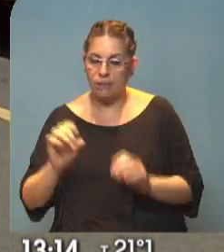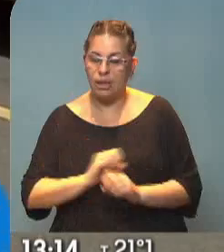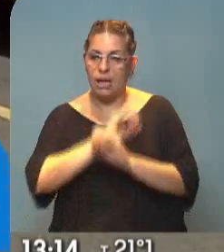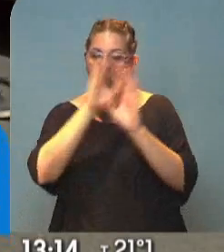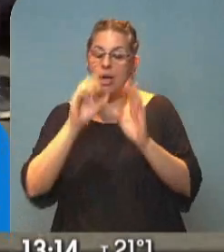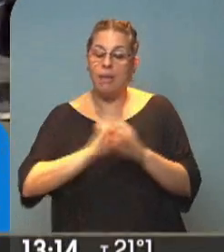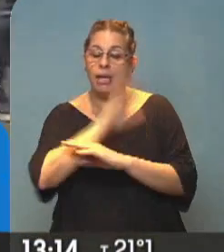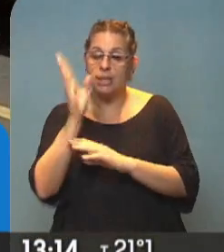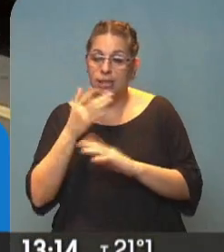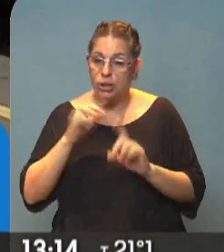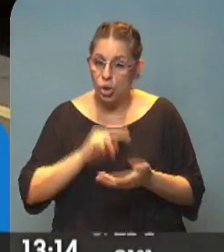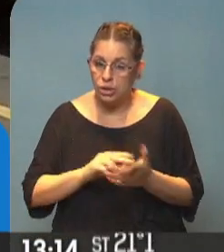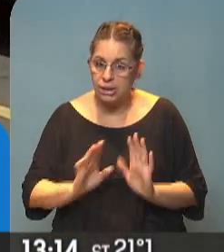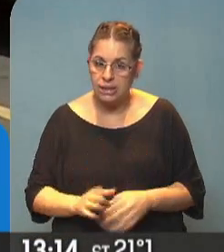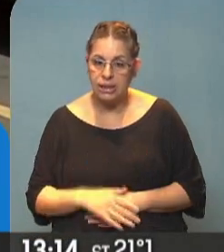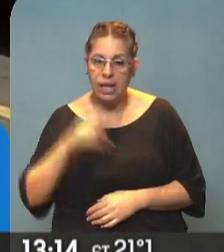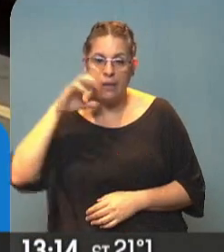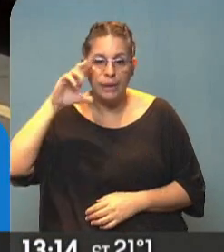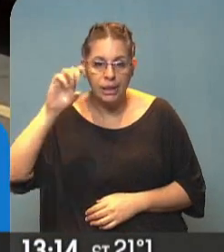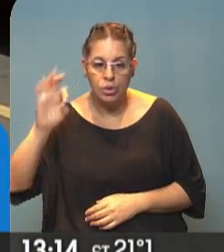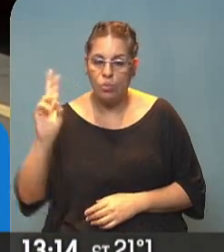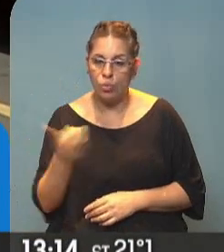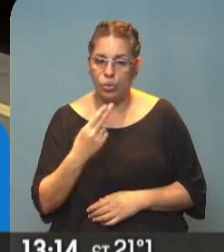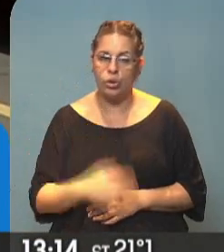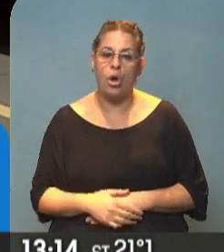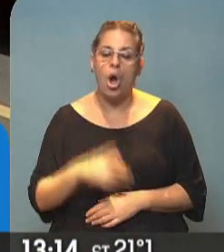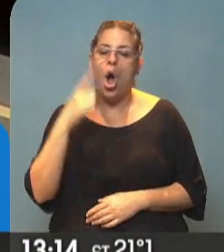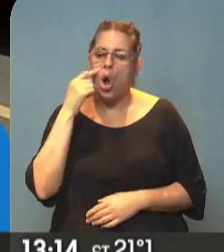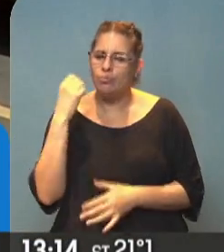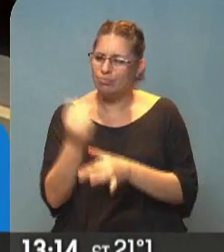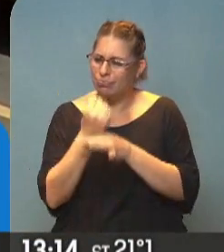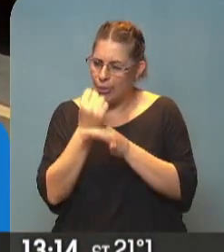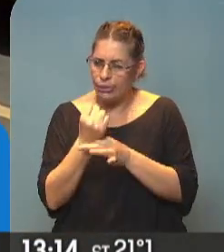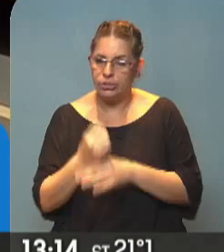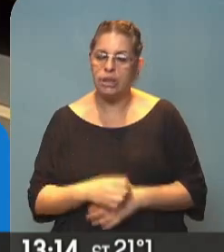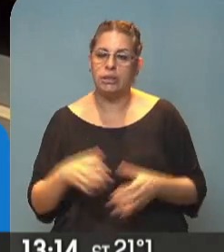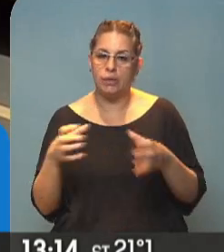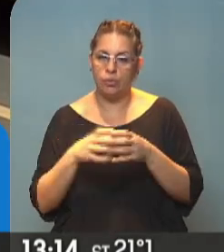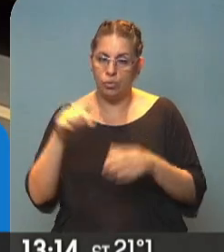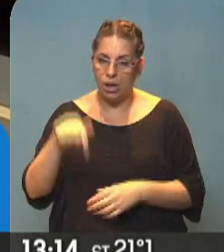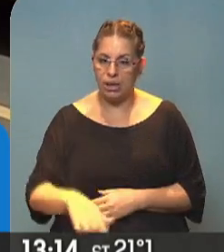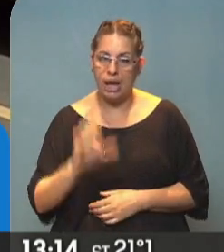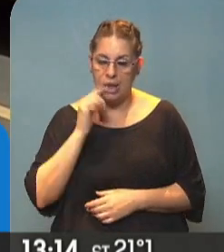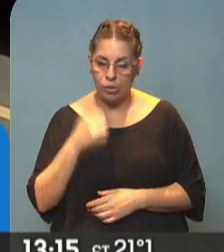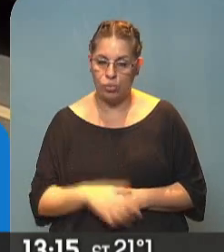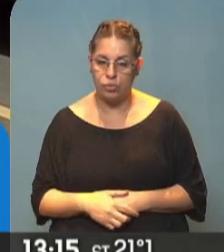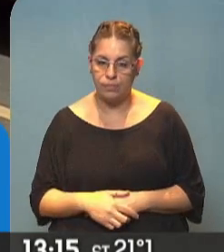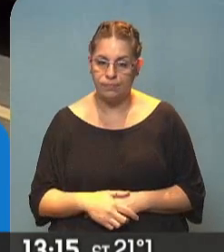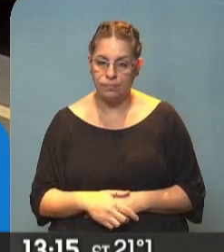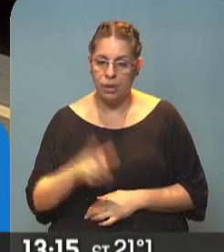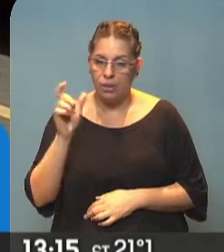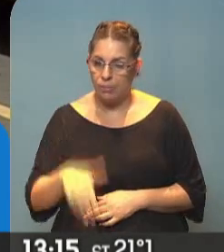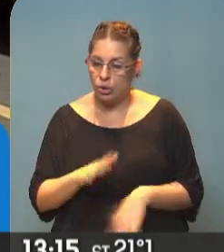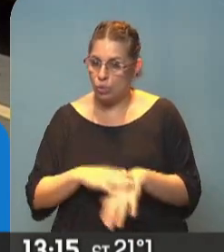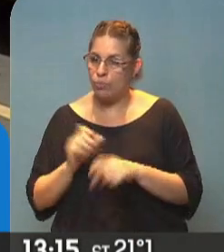esa noticia, el fallecimiento de Cabrero. Como decías, una institución para lo que es el fútbol aquí en Lanús, quien a través de su